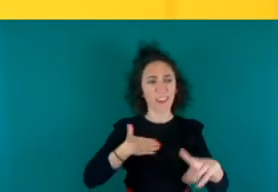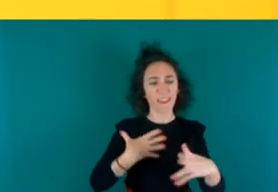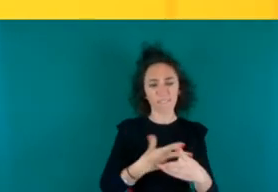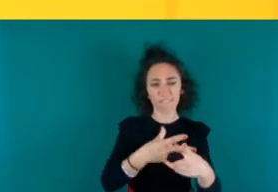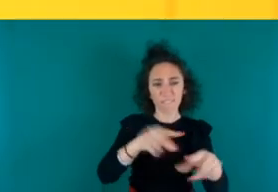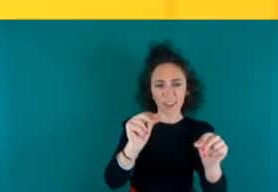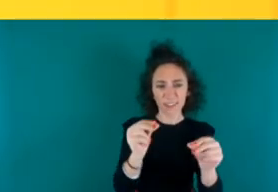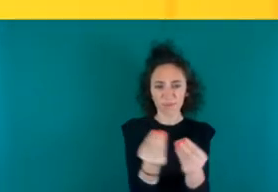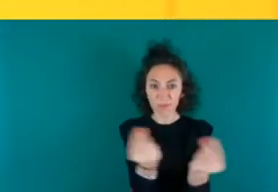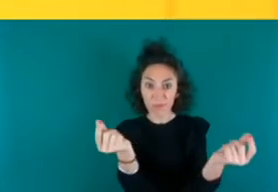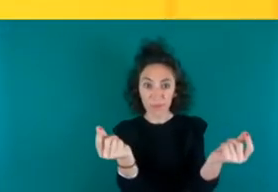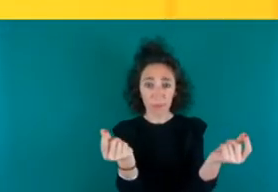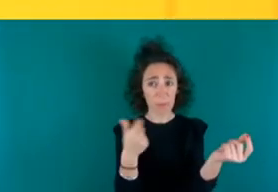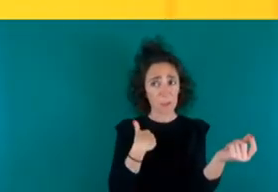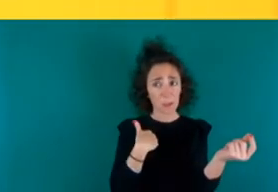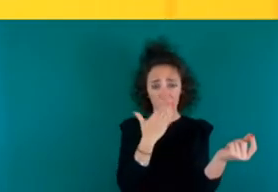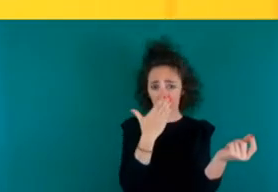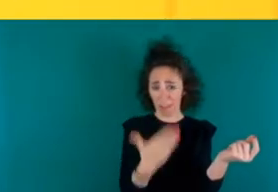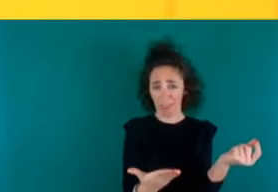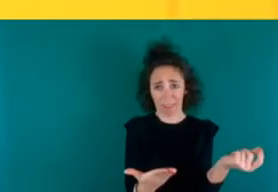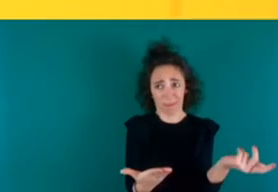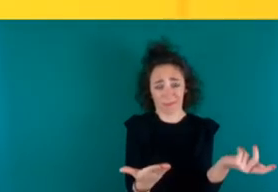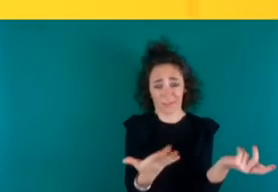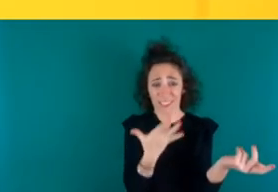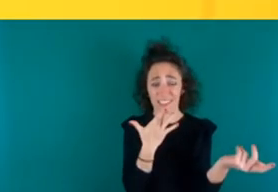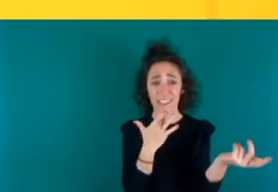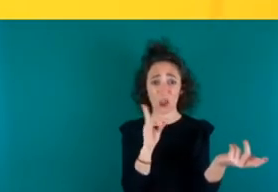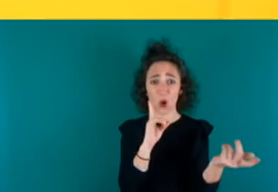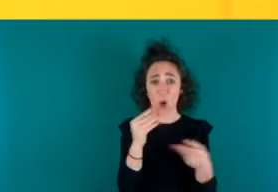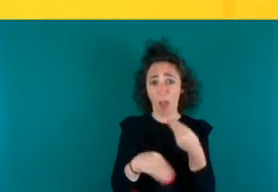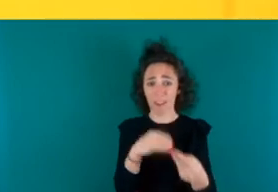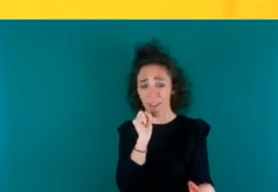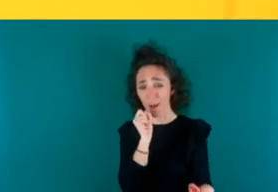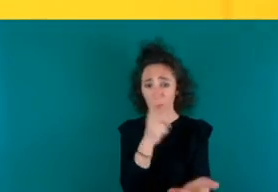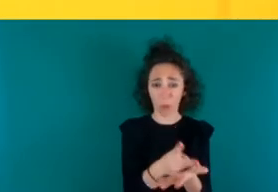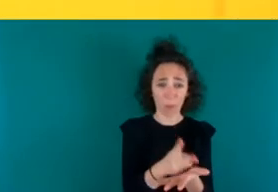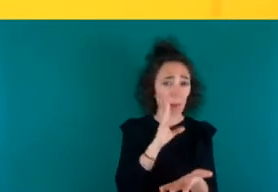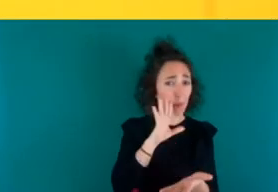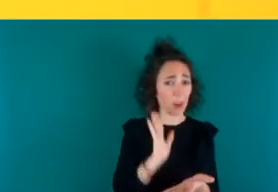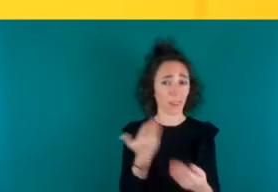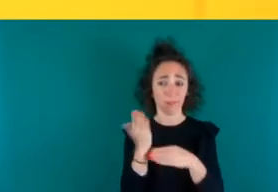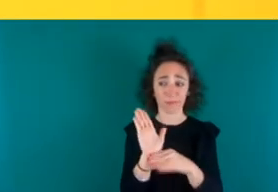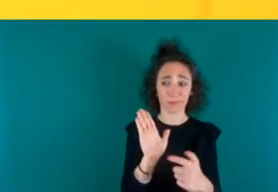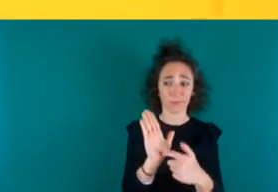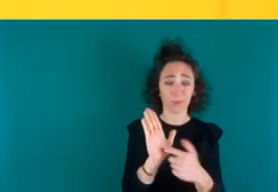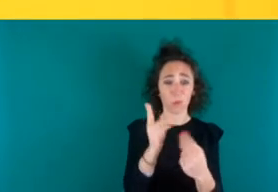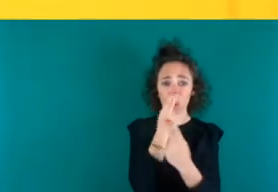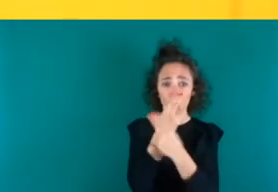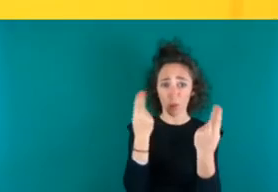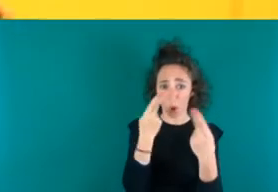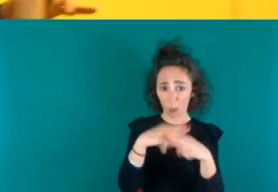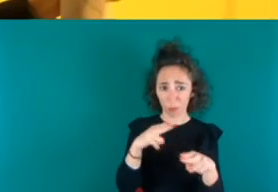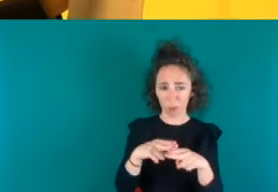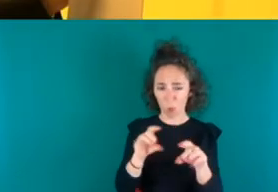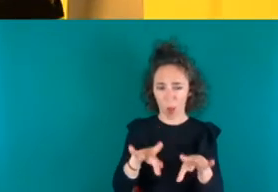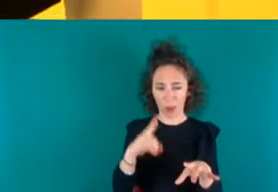yo de verdad si no es una cosa que estén haciendo adrede me parece que tenemos a unos representantes públicos bastante torpes y de todos lados